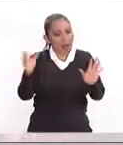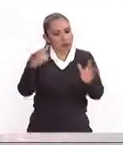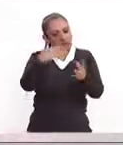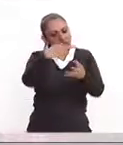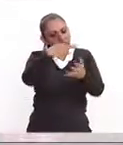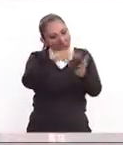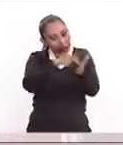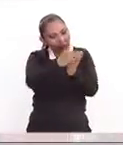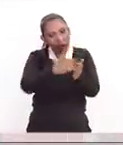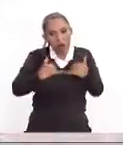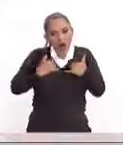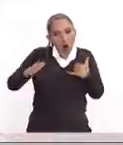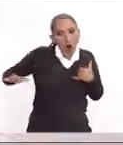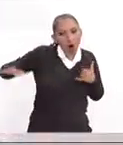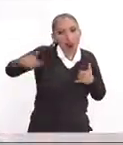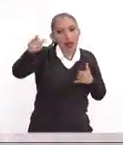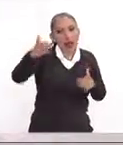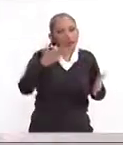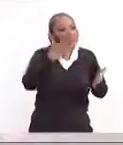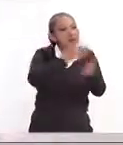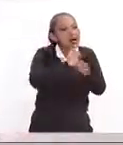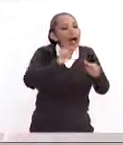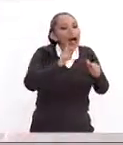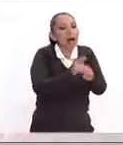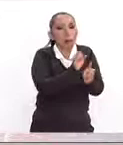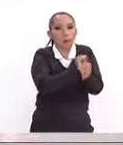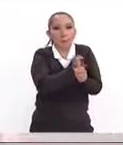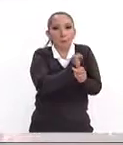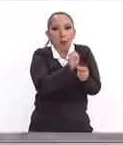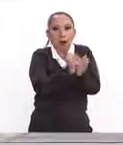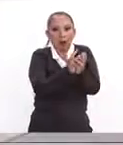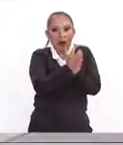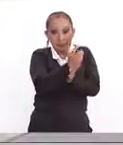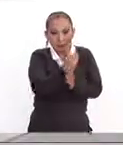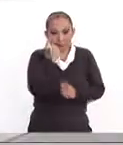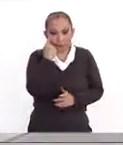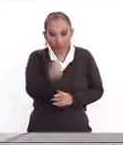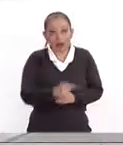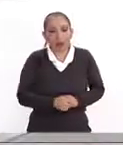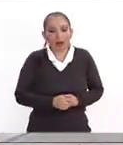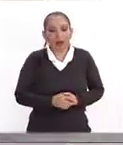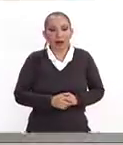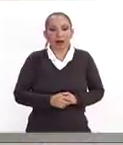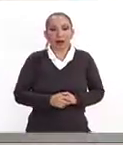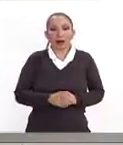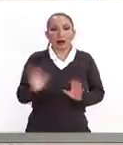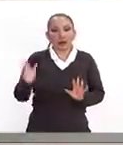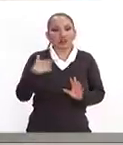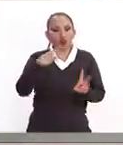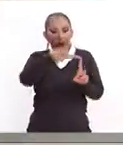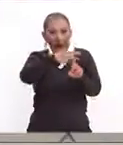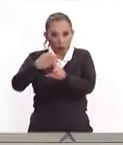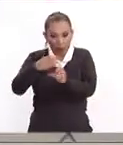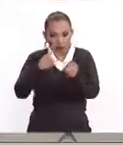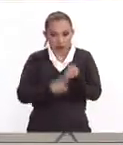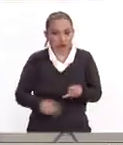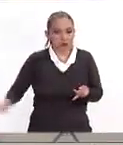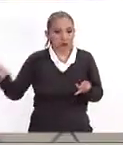de que el adolescente se ha involucrado en alguno de estos delitos que, miren, son el secuestro,